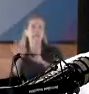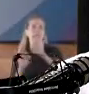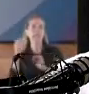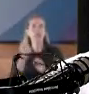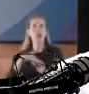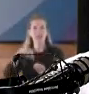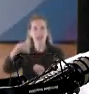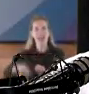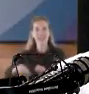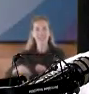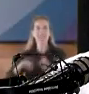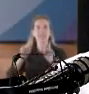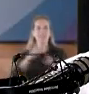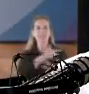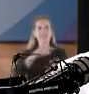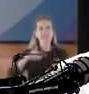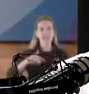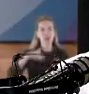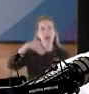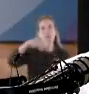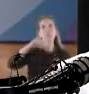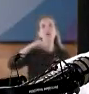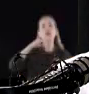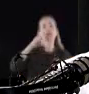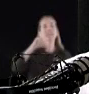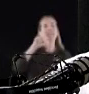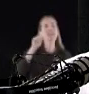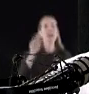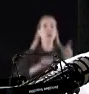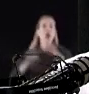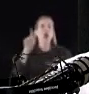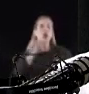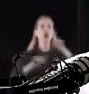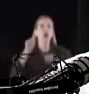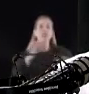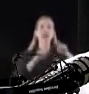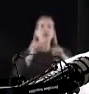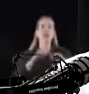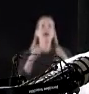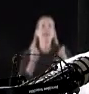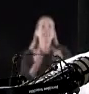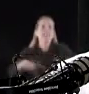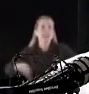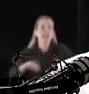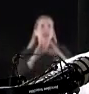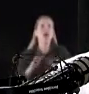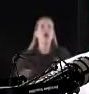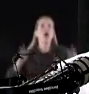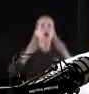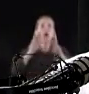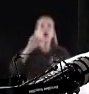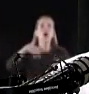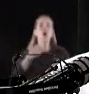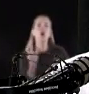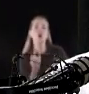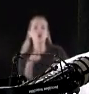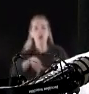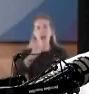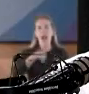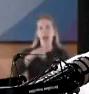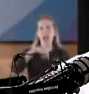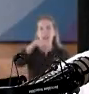millones de personas están debajo de la línea de la pobreza y la pobreza extrema, de manera que era previsible que ciertamente para el año